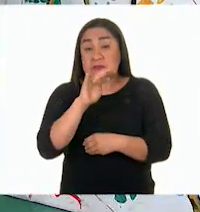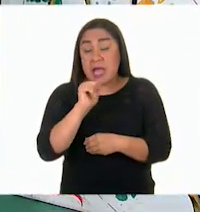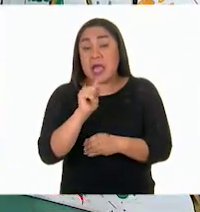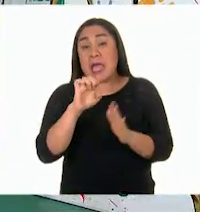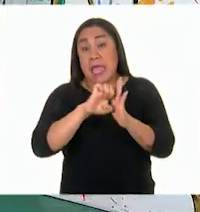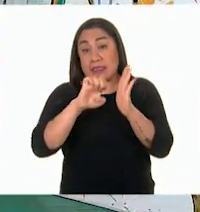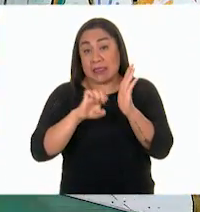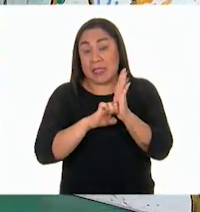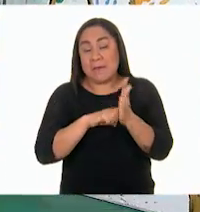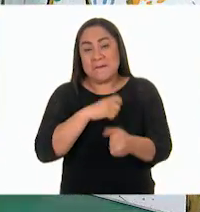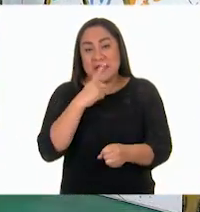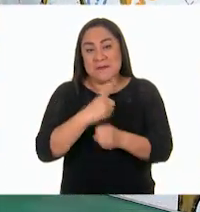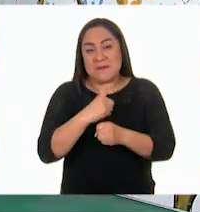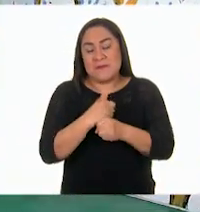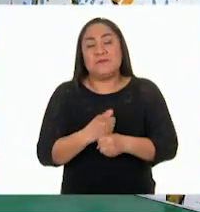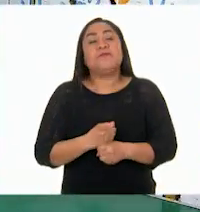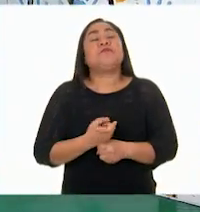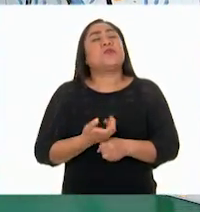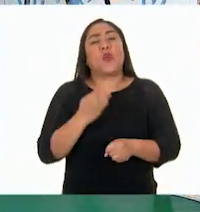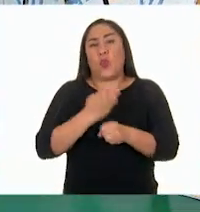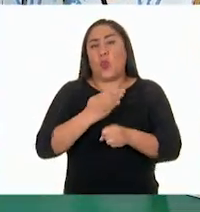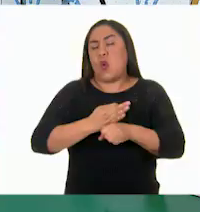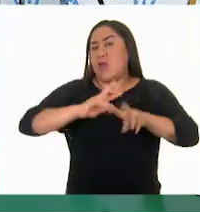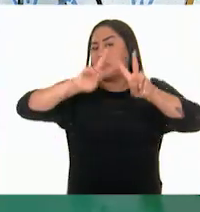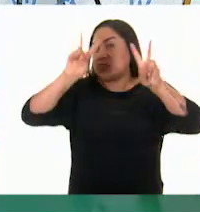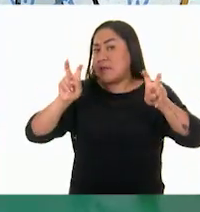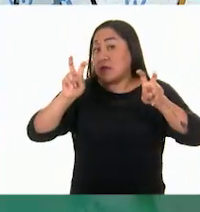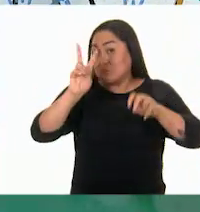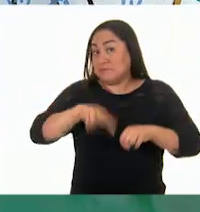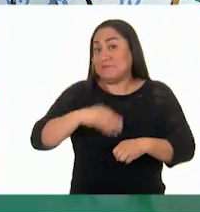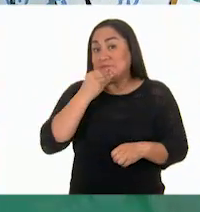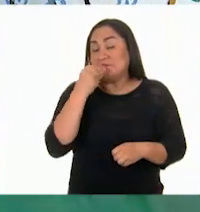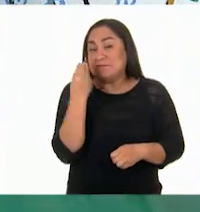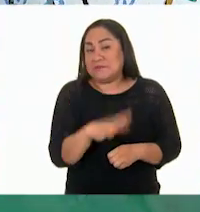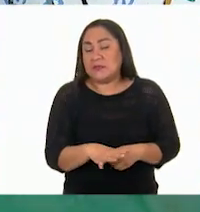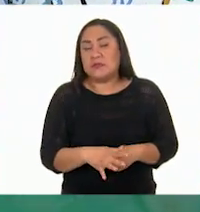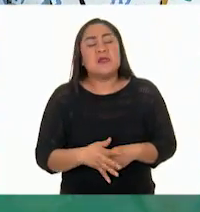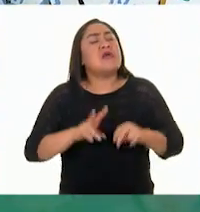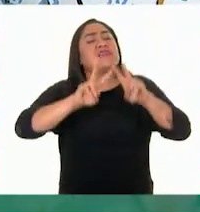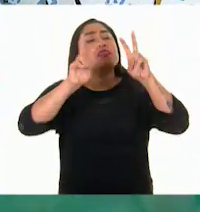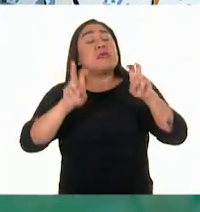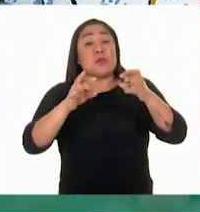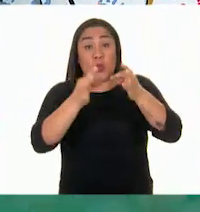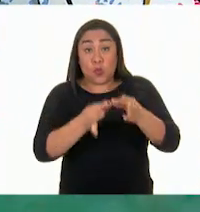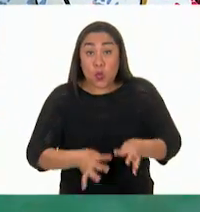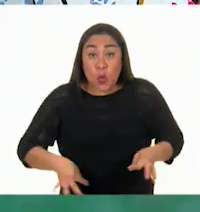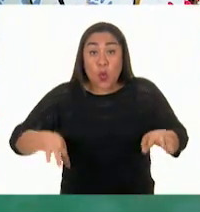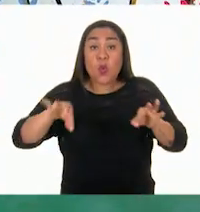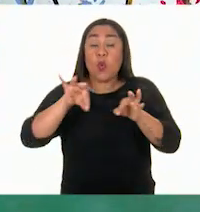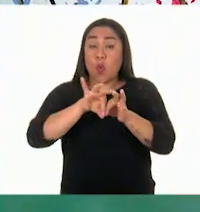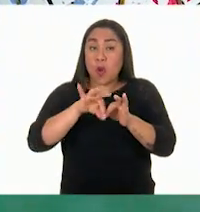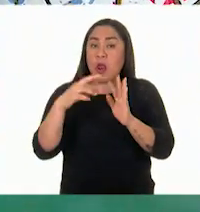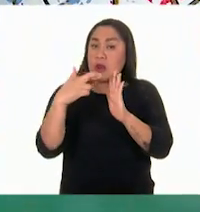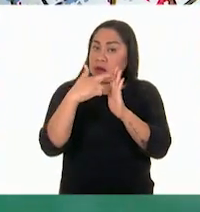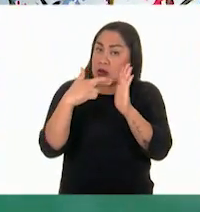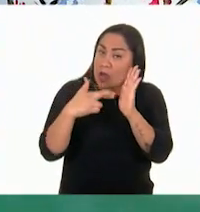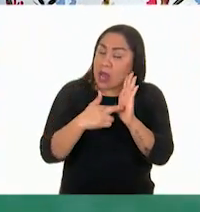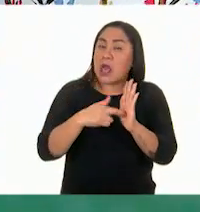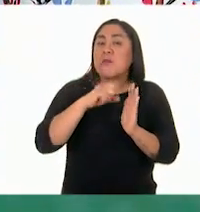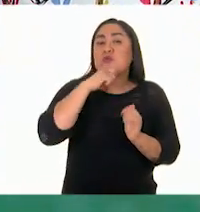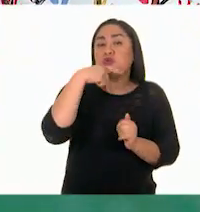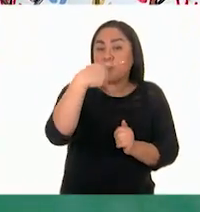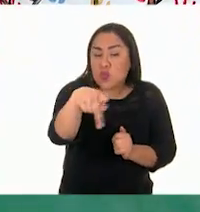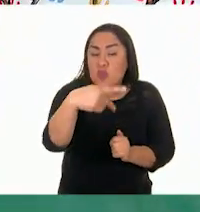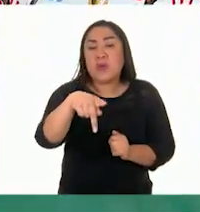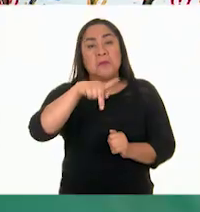día de hoy el tema es, está padrísimo, el tema es la importancia de las reglas en mi vida y en la tuya y en la de